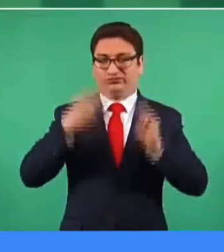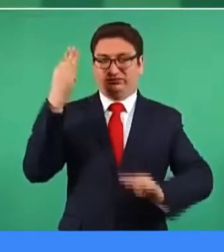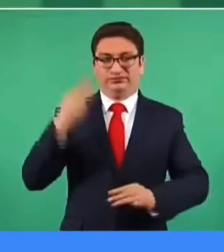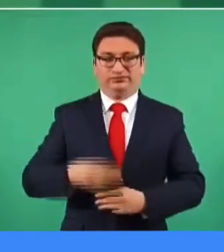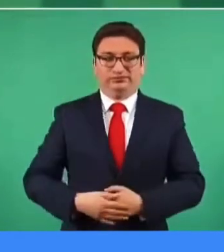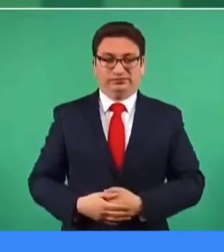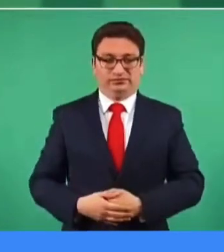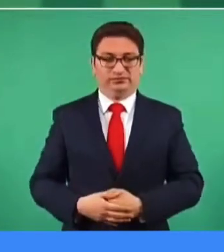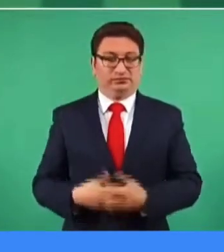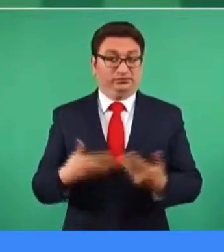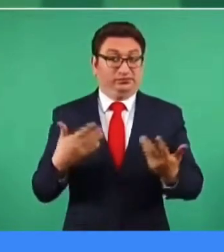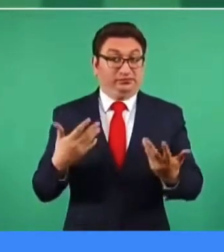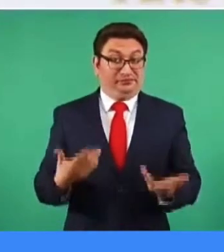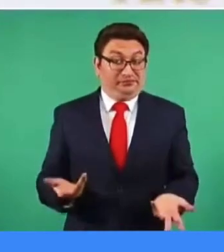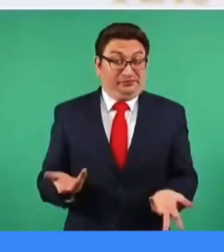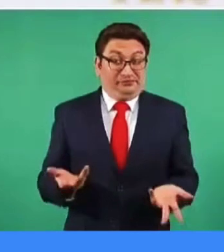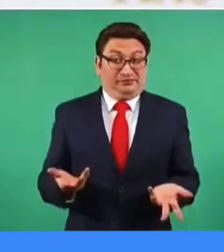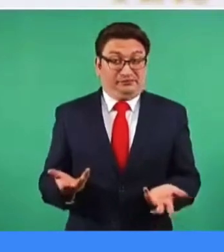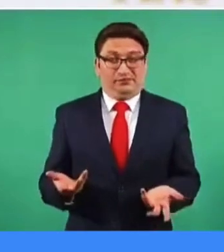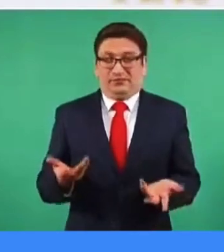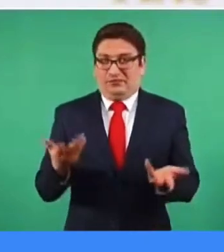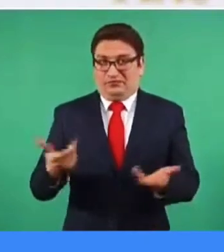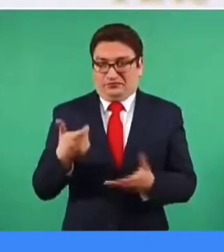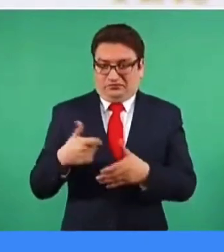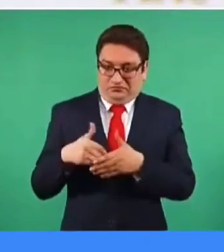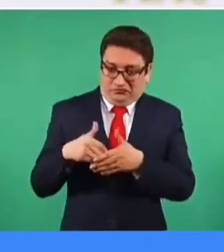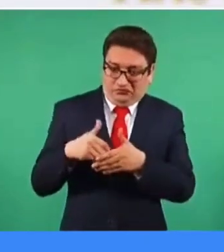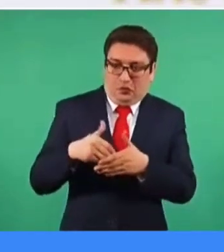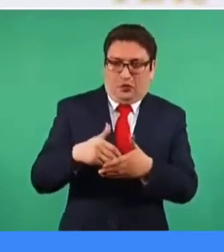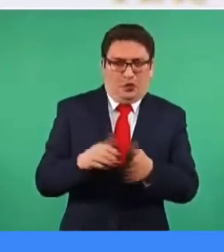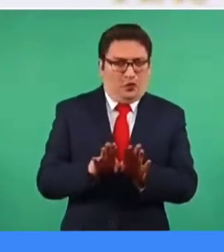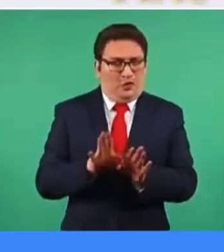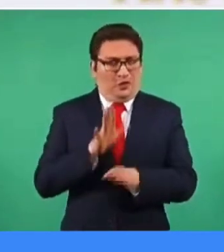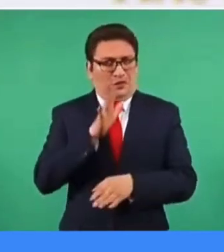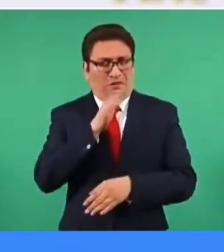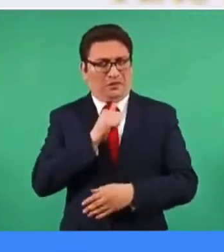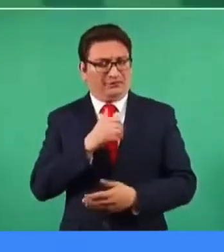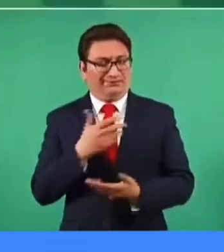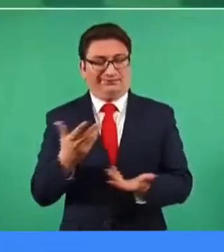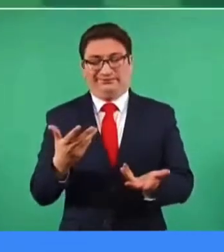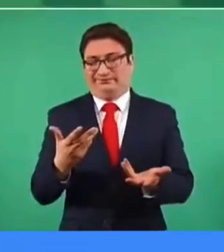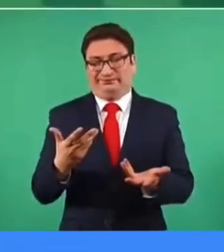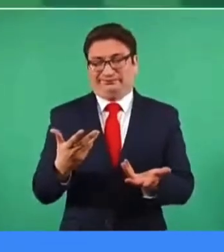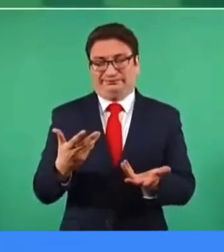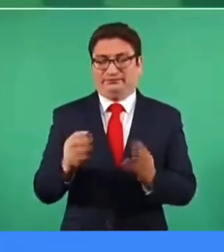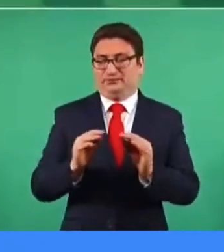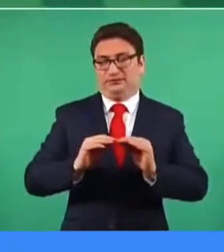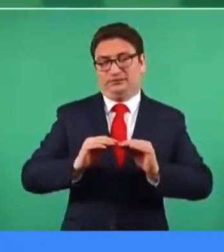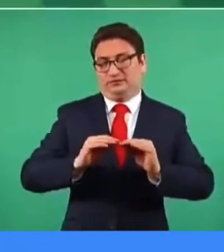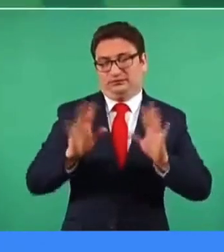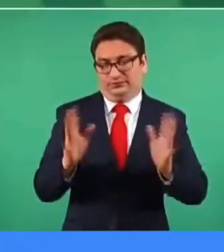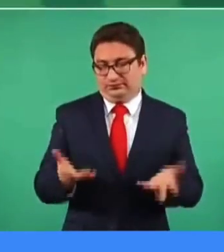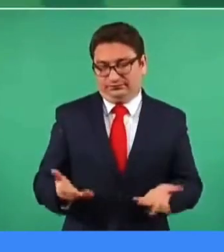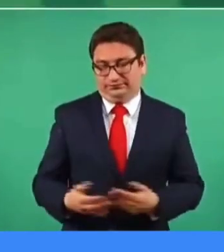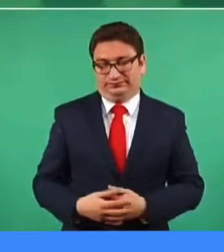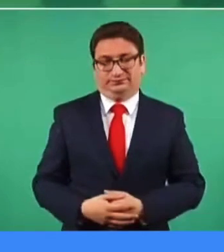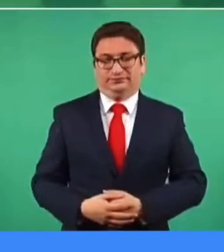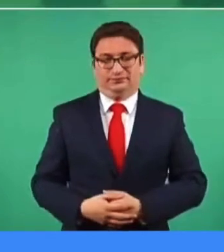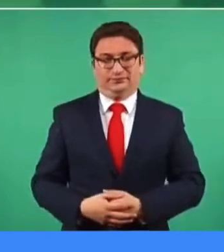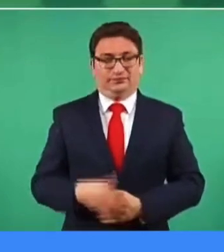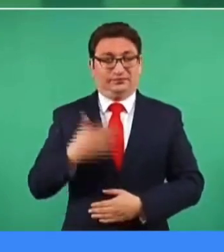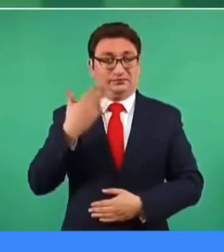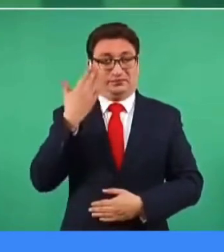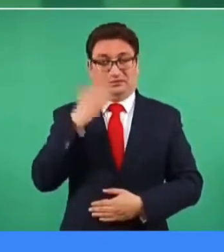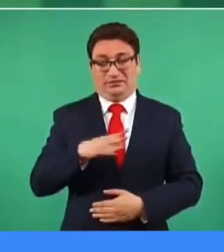Entonces, ¿cómo no van a ahorrar? Bueno, si los